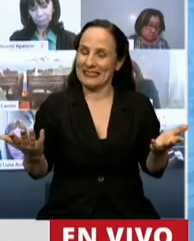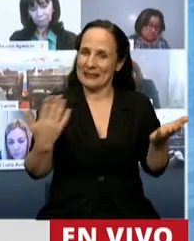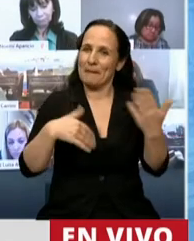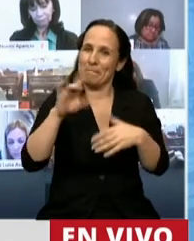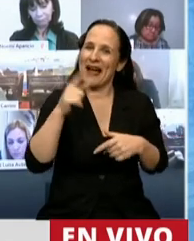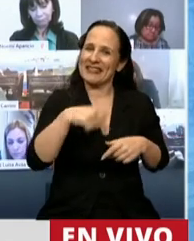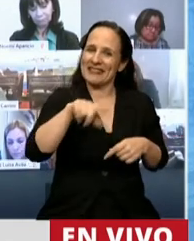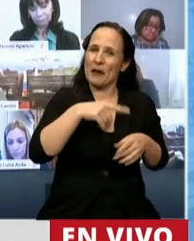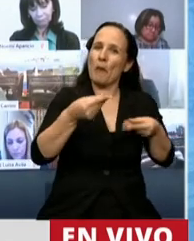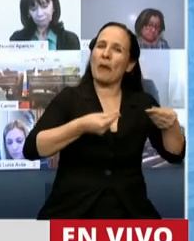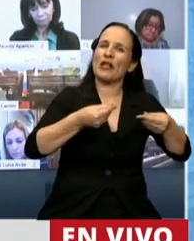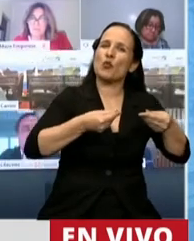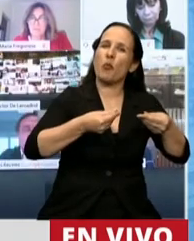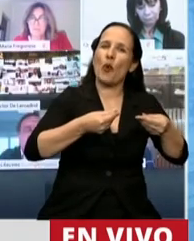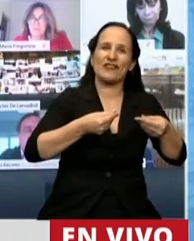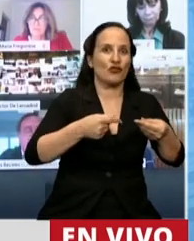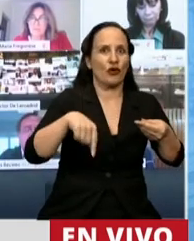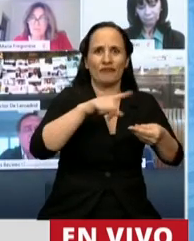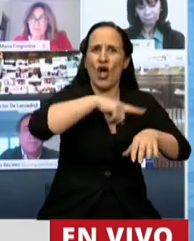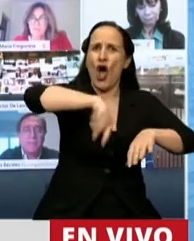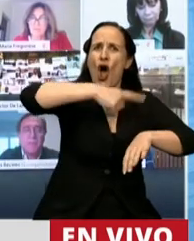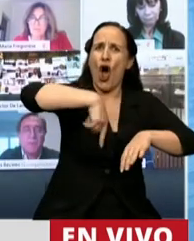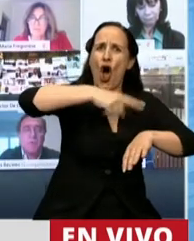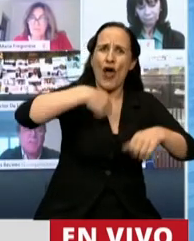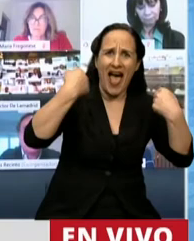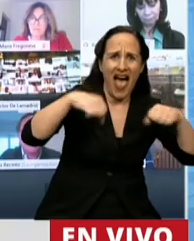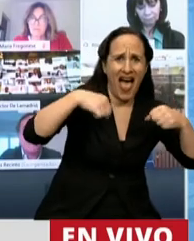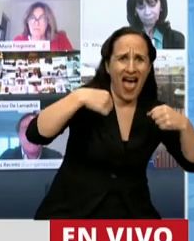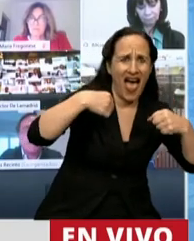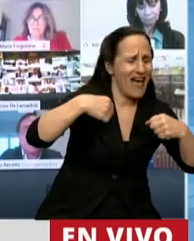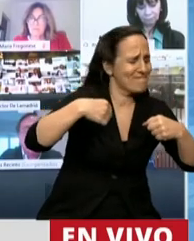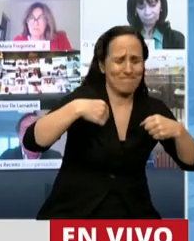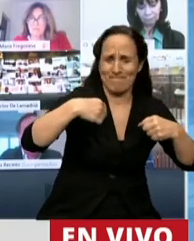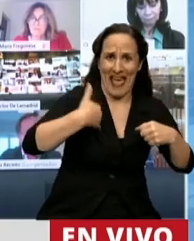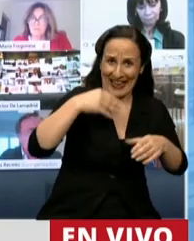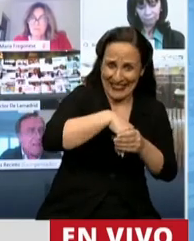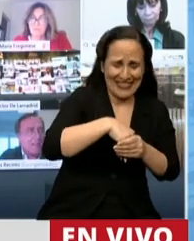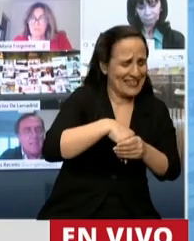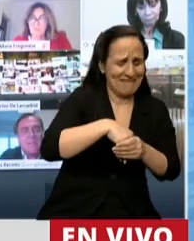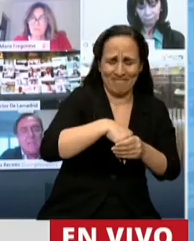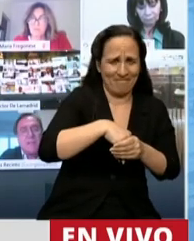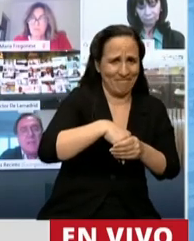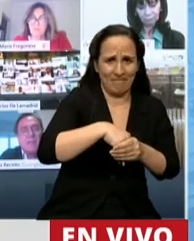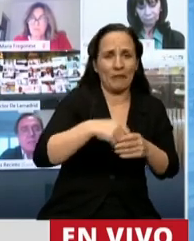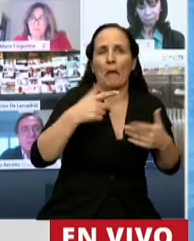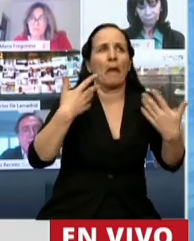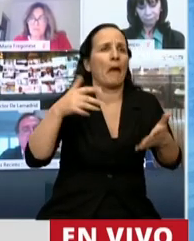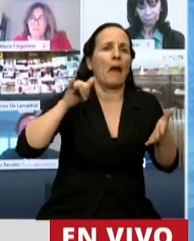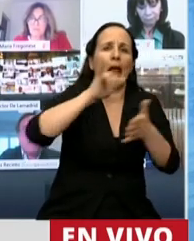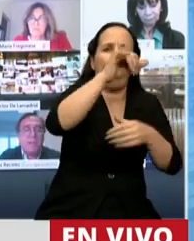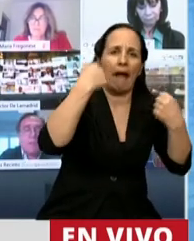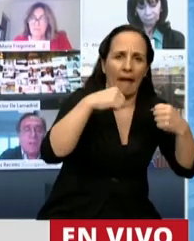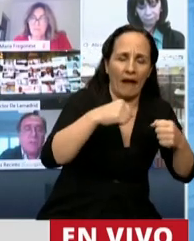nuestro presupuesto impide que tengamos muchas horas de ejercicios dentro de la Argentina, ya sea horas de vuelo,